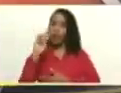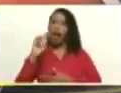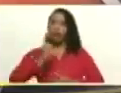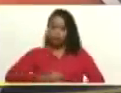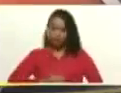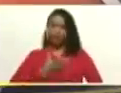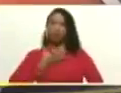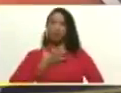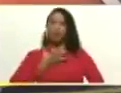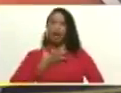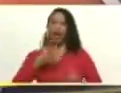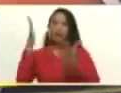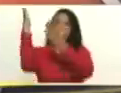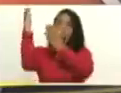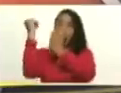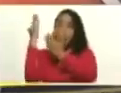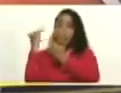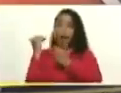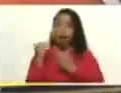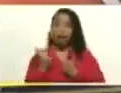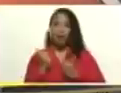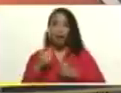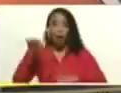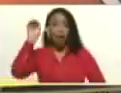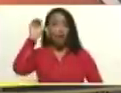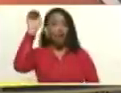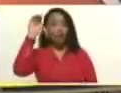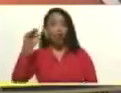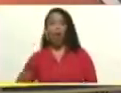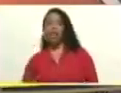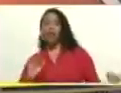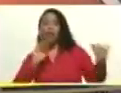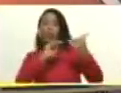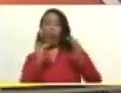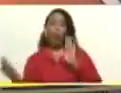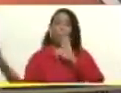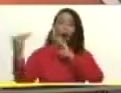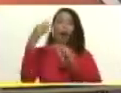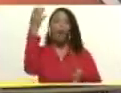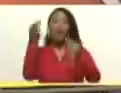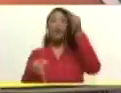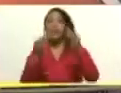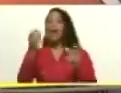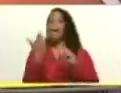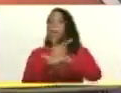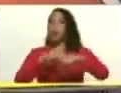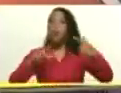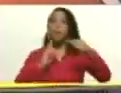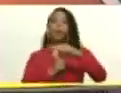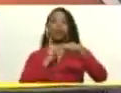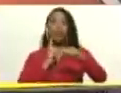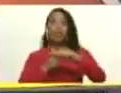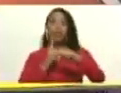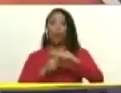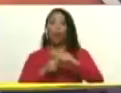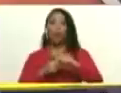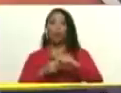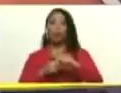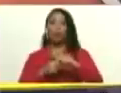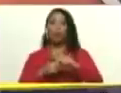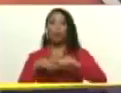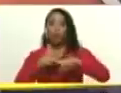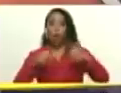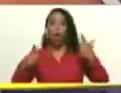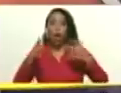renacimiento de la esperanza de un futuro de igualdad, de justicia, de prosperidad, de crecimiento,